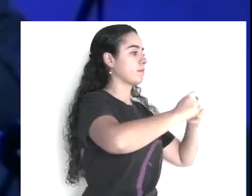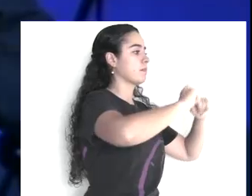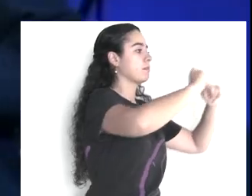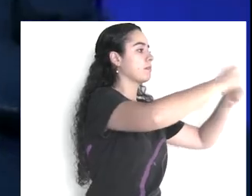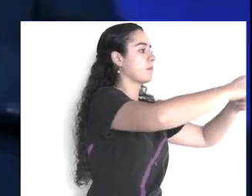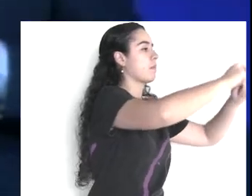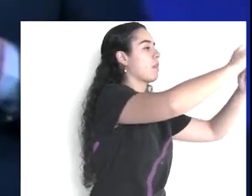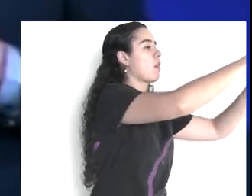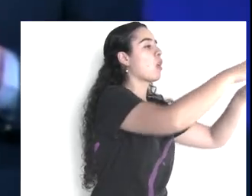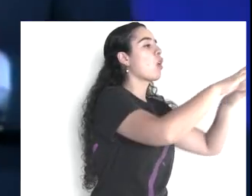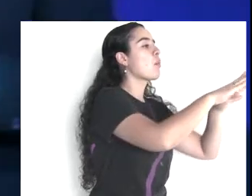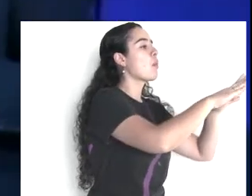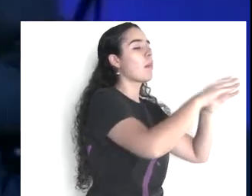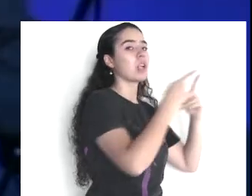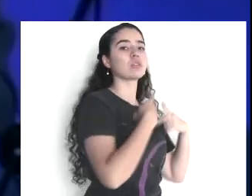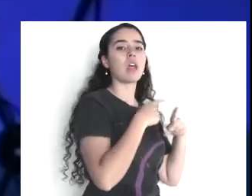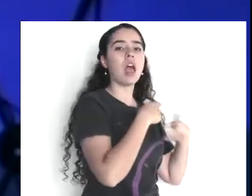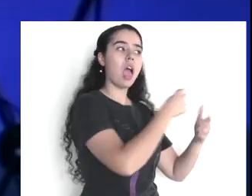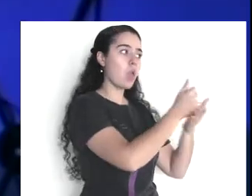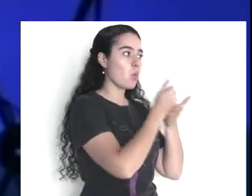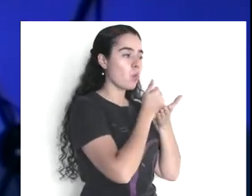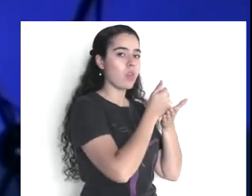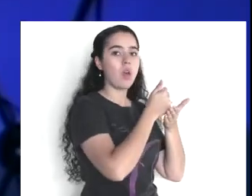Deuteronomio 1.16, dice así,